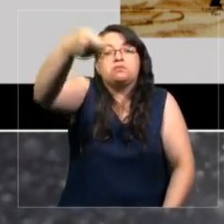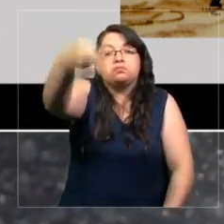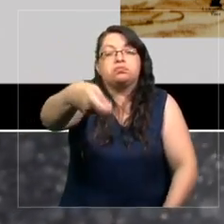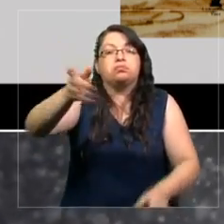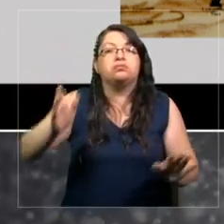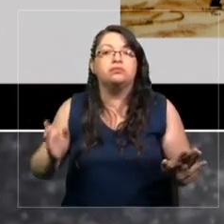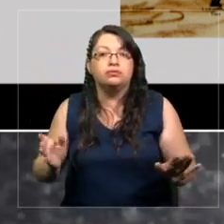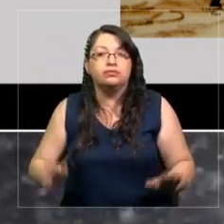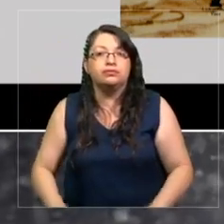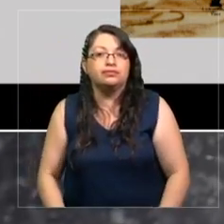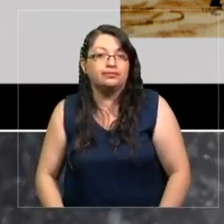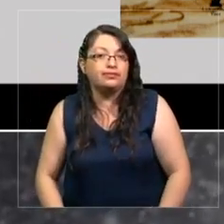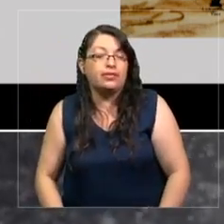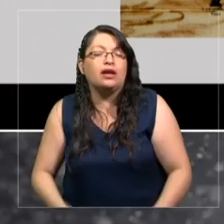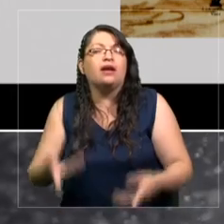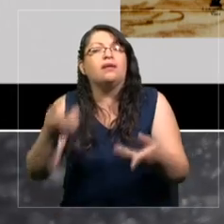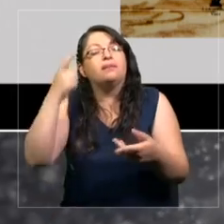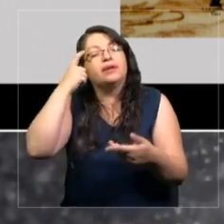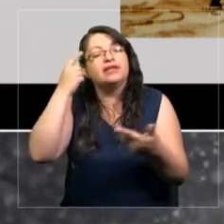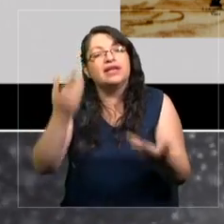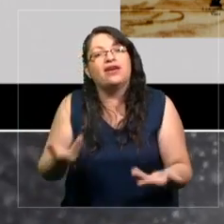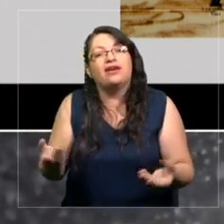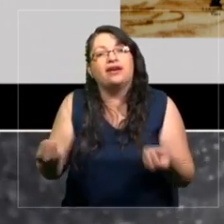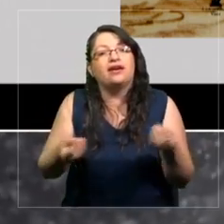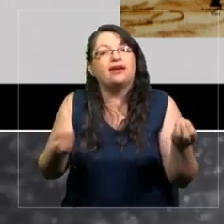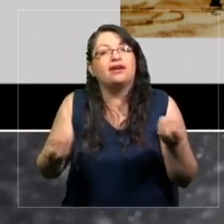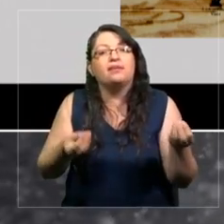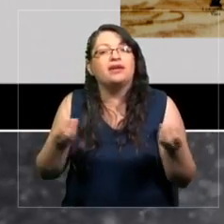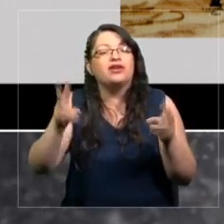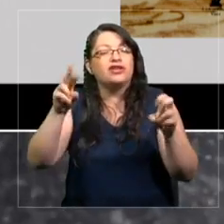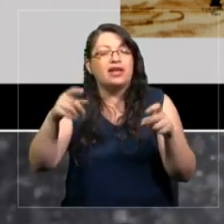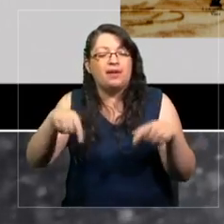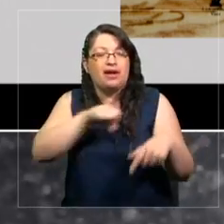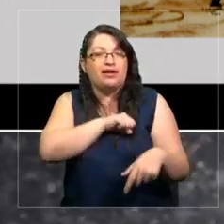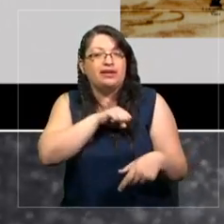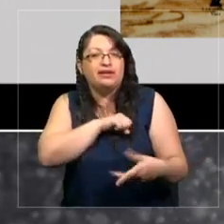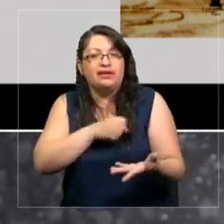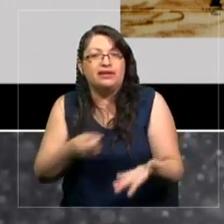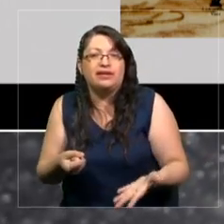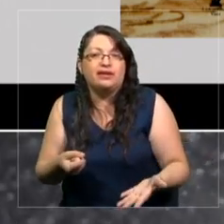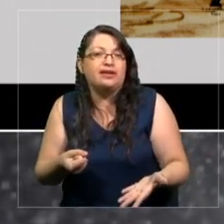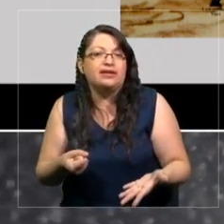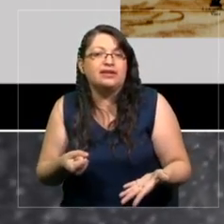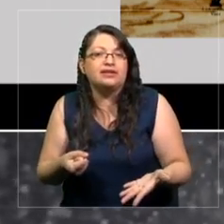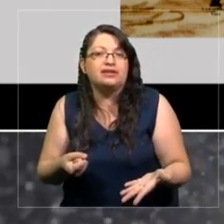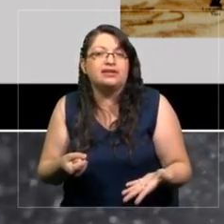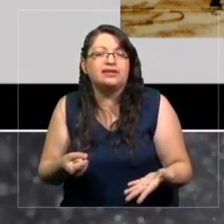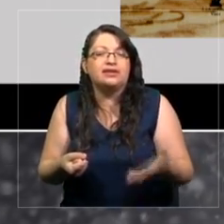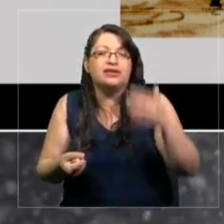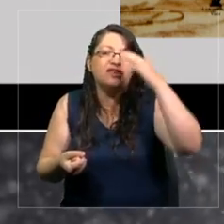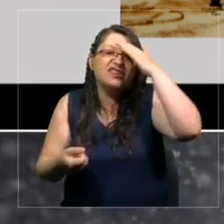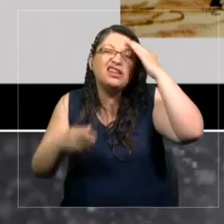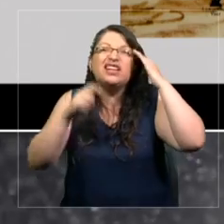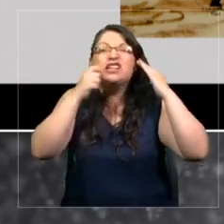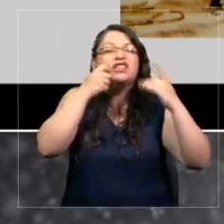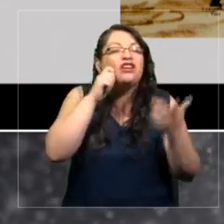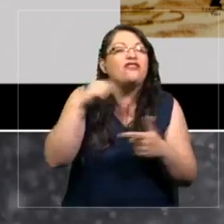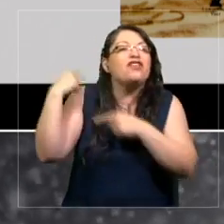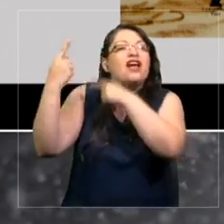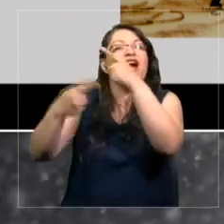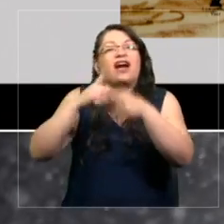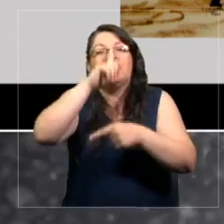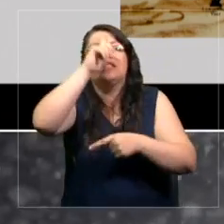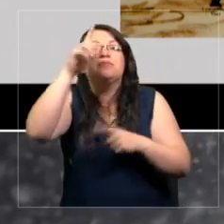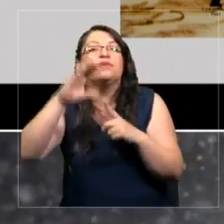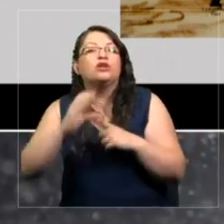piénsenlo ahora en lo que está pasando a propósito de los estallidos en Santiago, ¿cierto? ¿Qué corresponde ser patrimonial? ¿Qué no corresponde